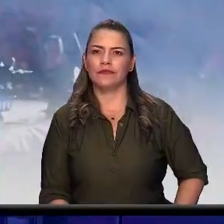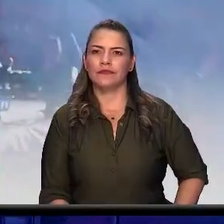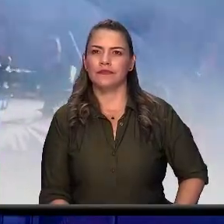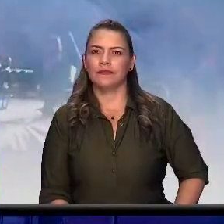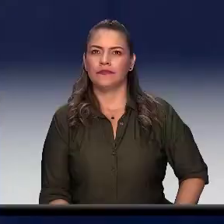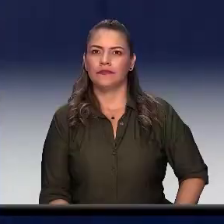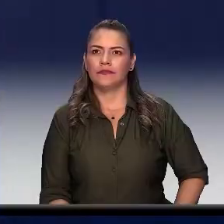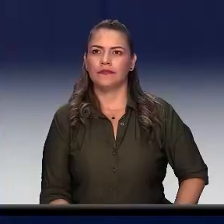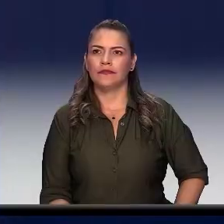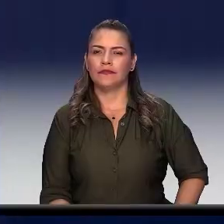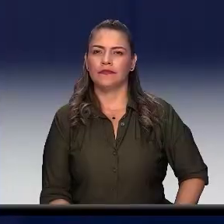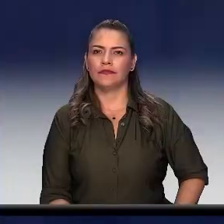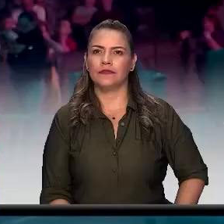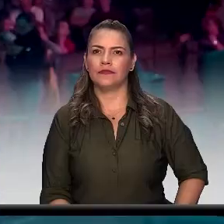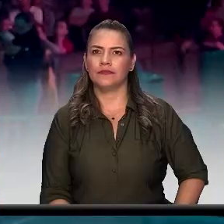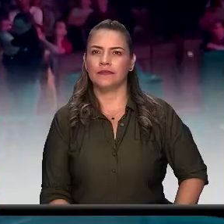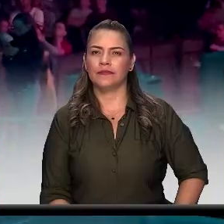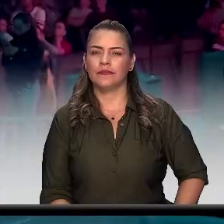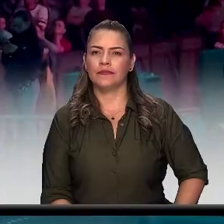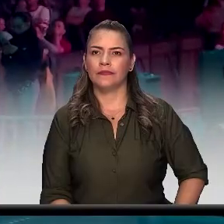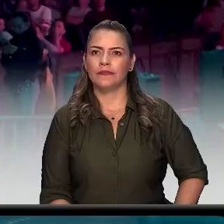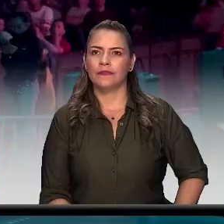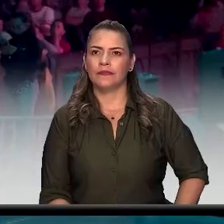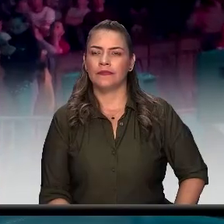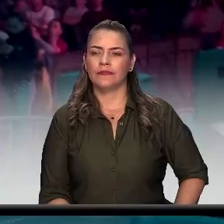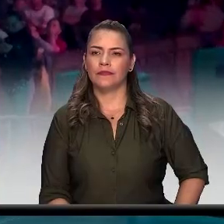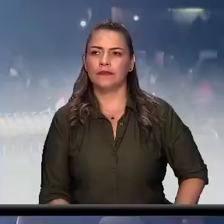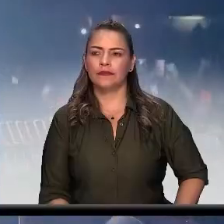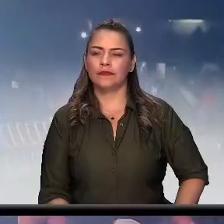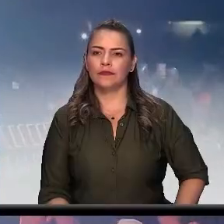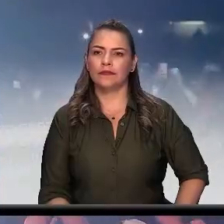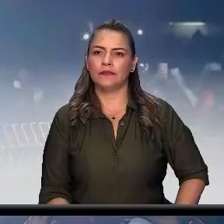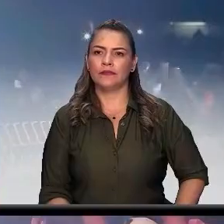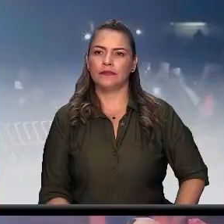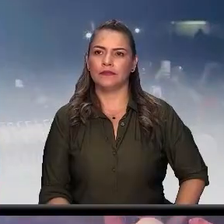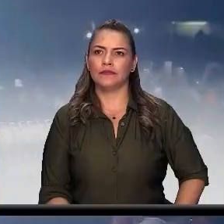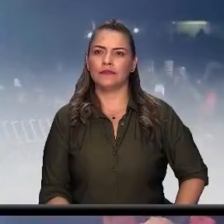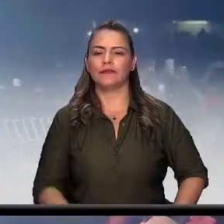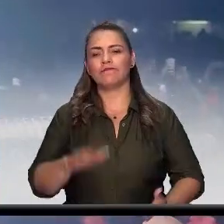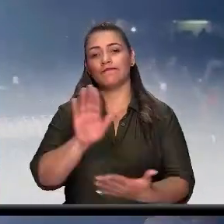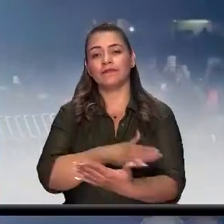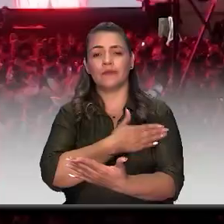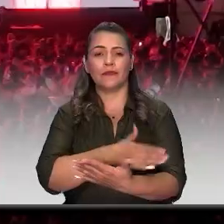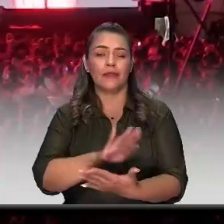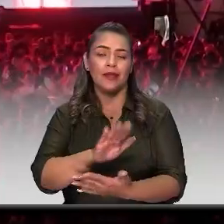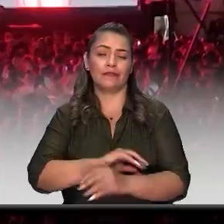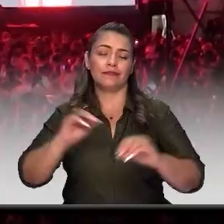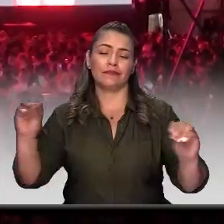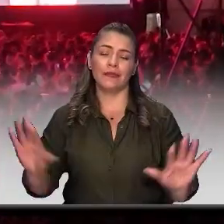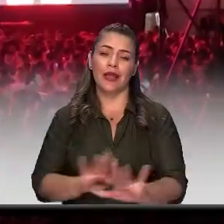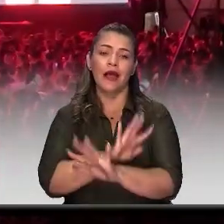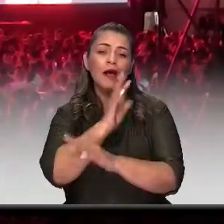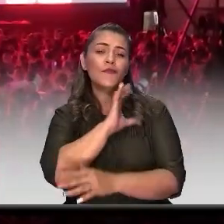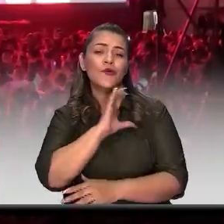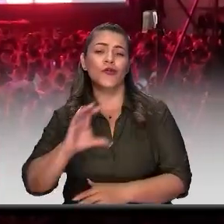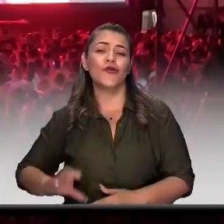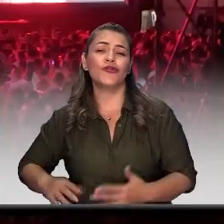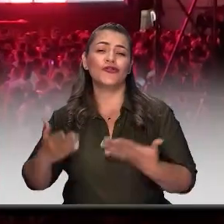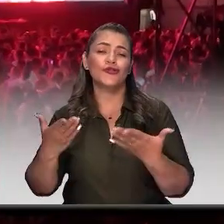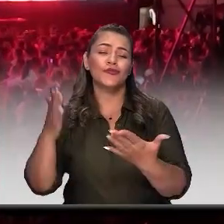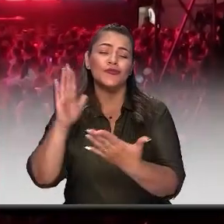Toda la gloria recibe toda la honra precioso